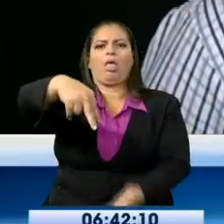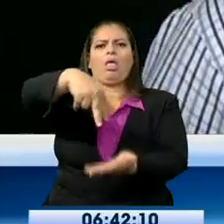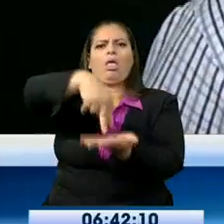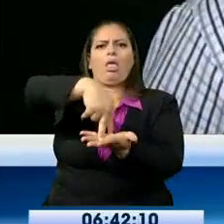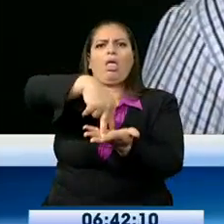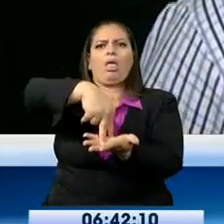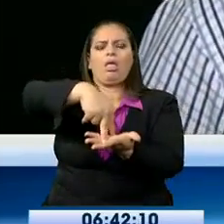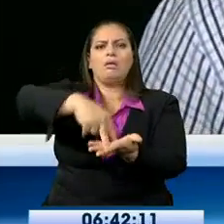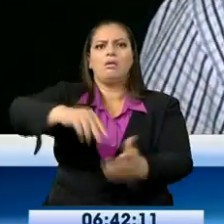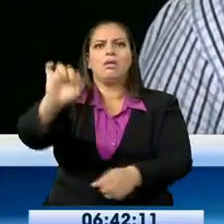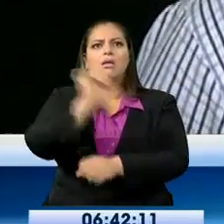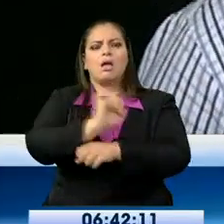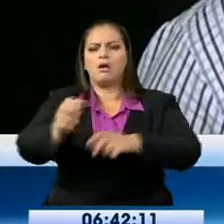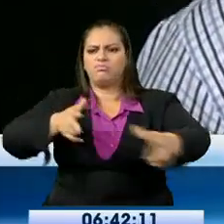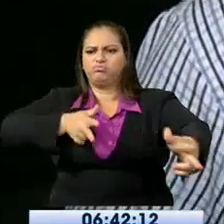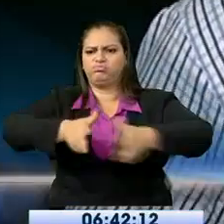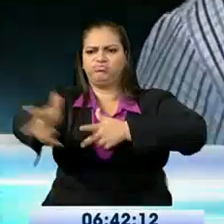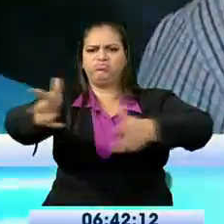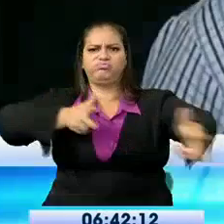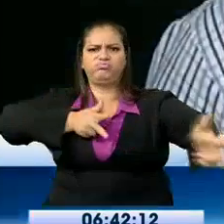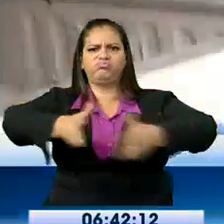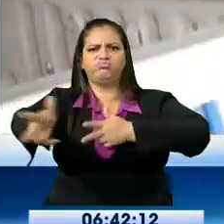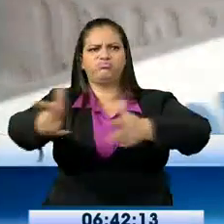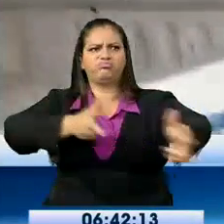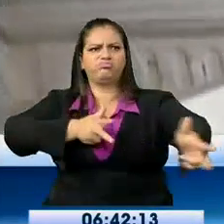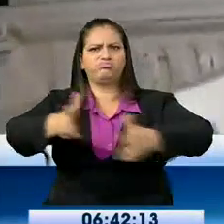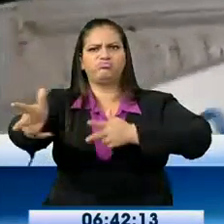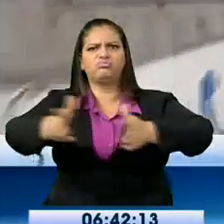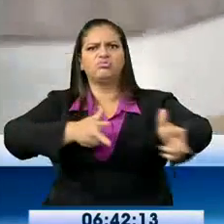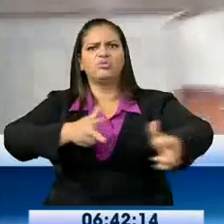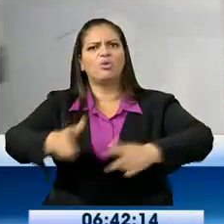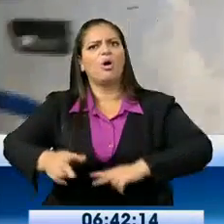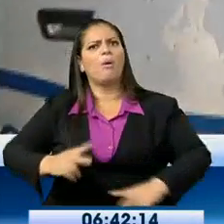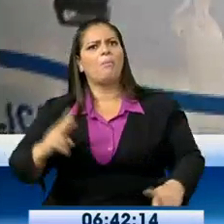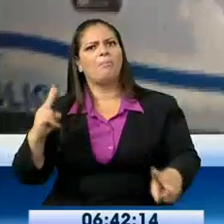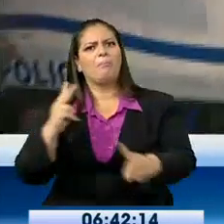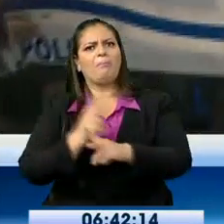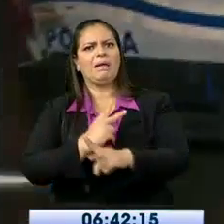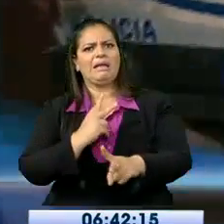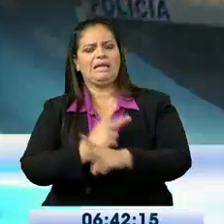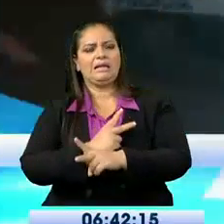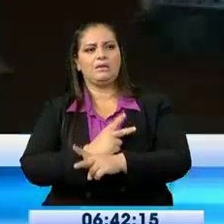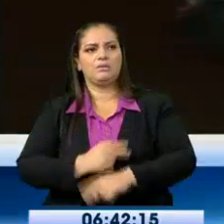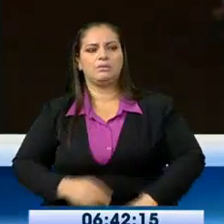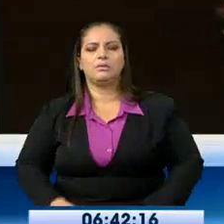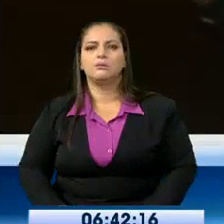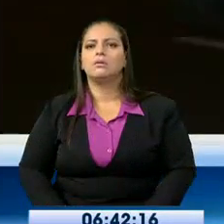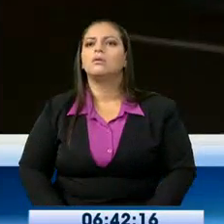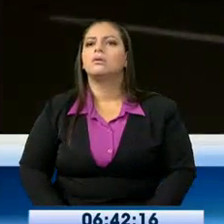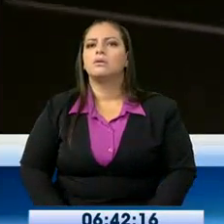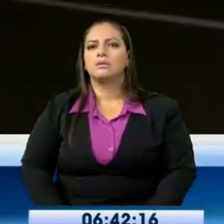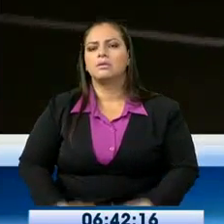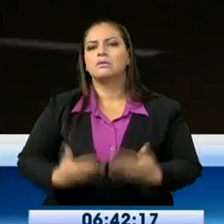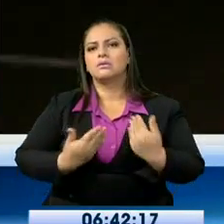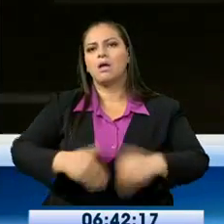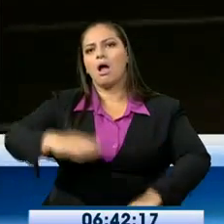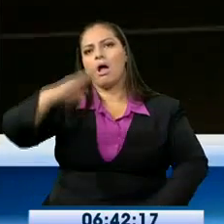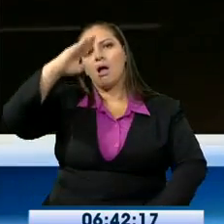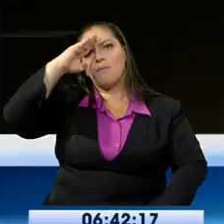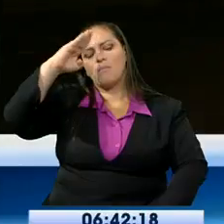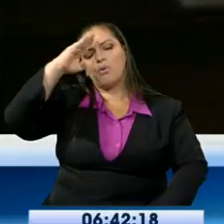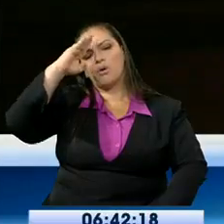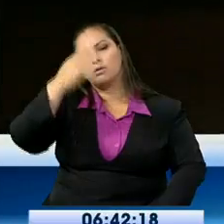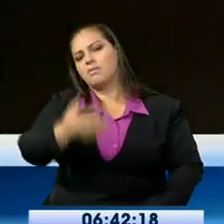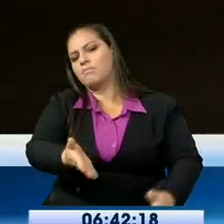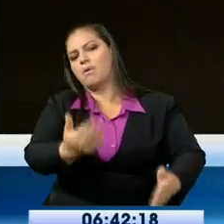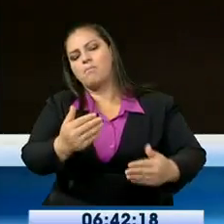pierden todo el conocimiento y pasan. Al final, el joven quedó en su casa a buen recaudo,